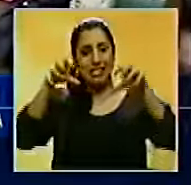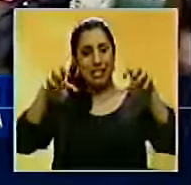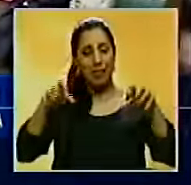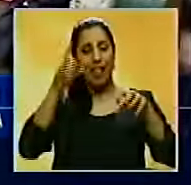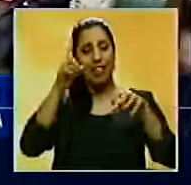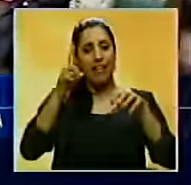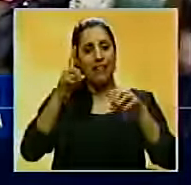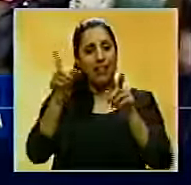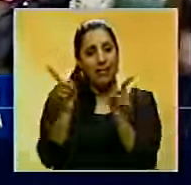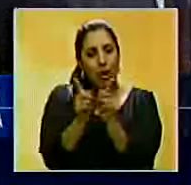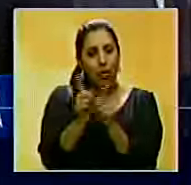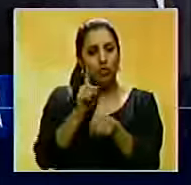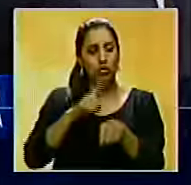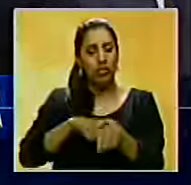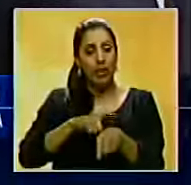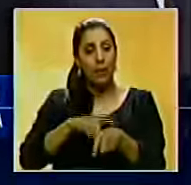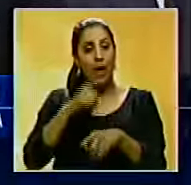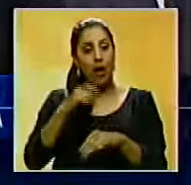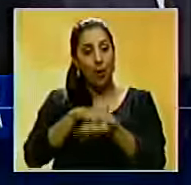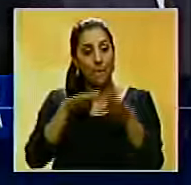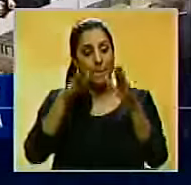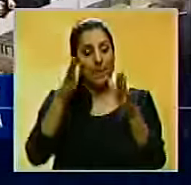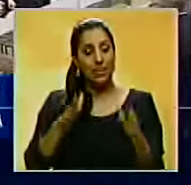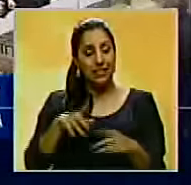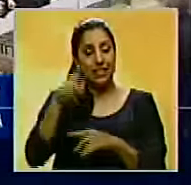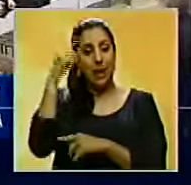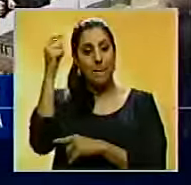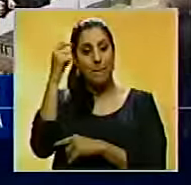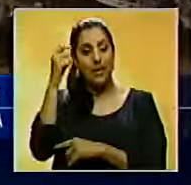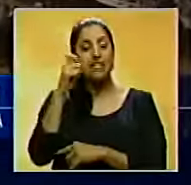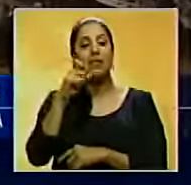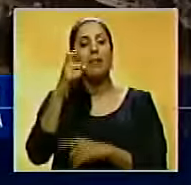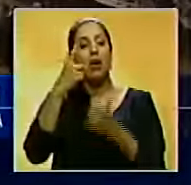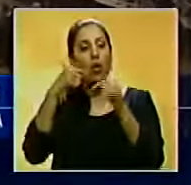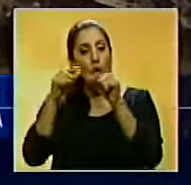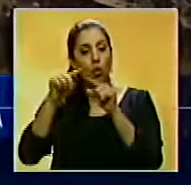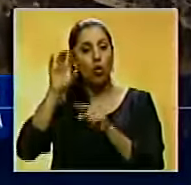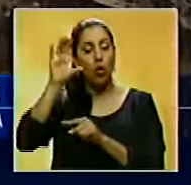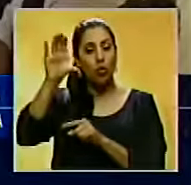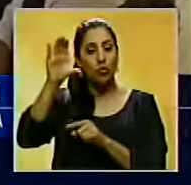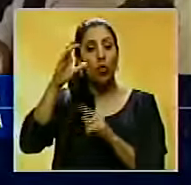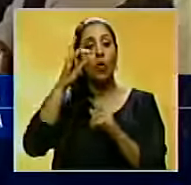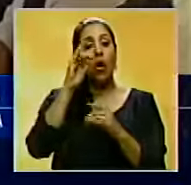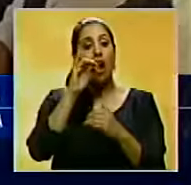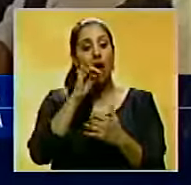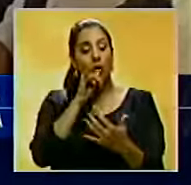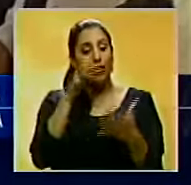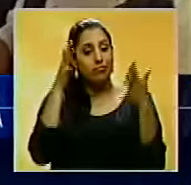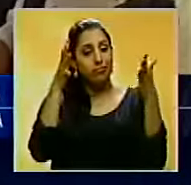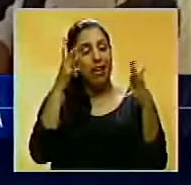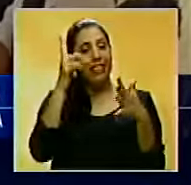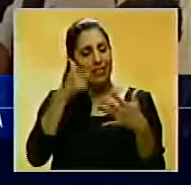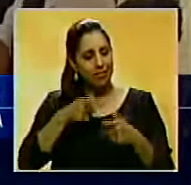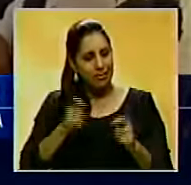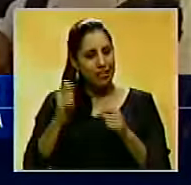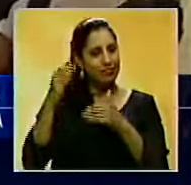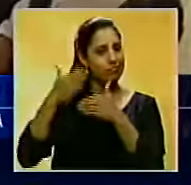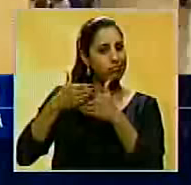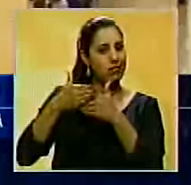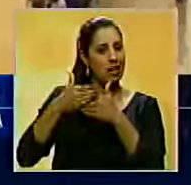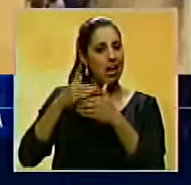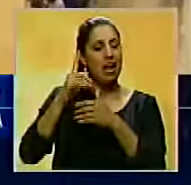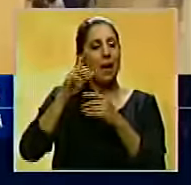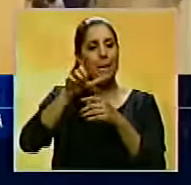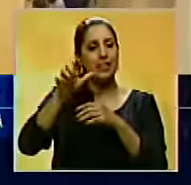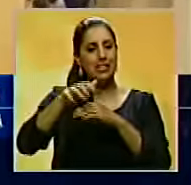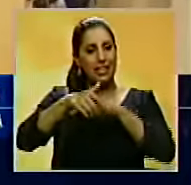realizarse en corto plazo. Asimismo, la ministra principal de Escocia, Nicola Sturgeron, sugirió que podría intentar bloquear la salida del